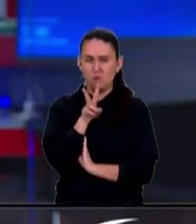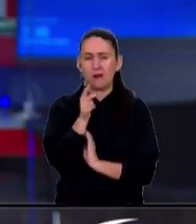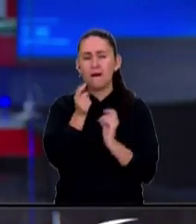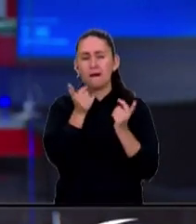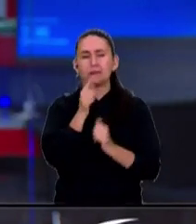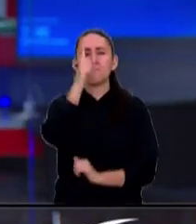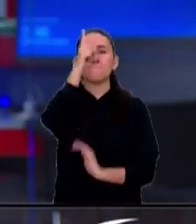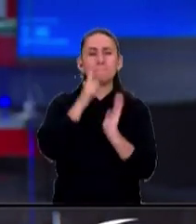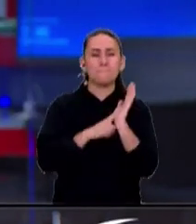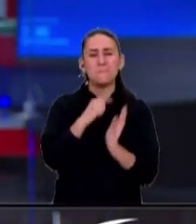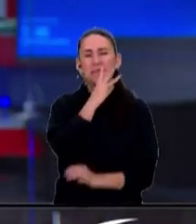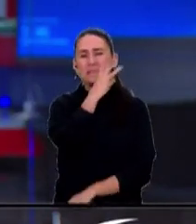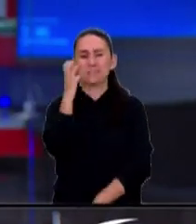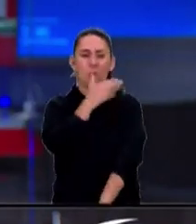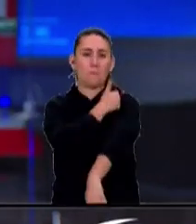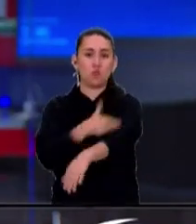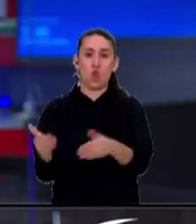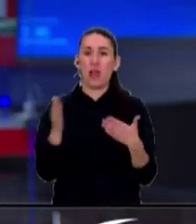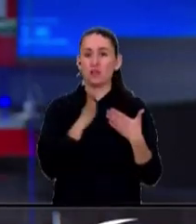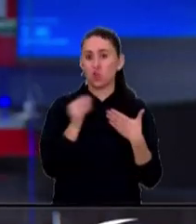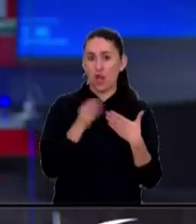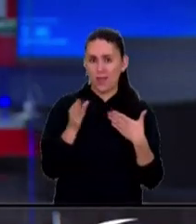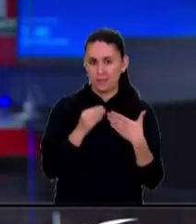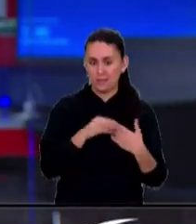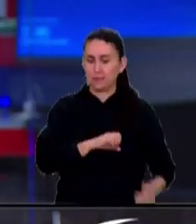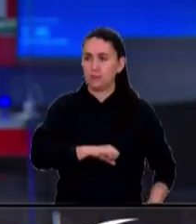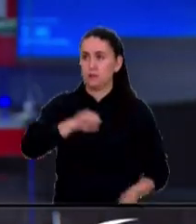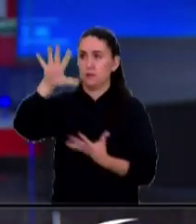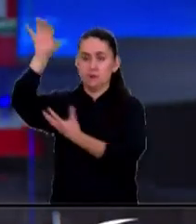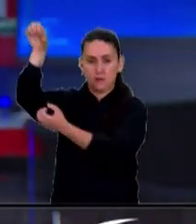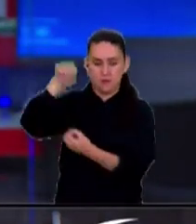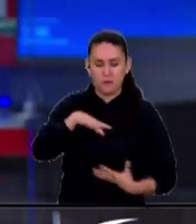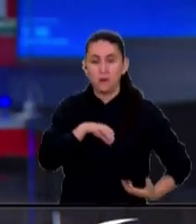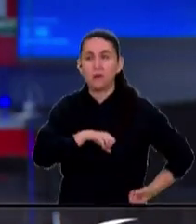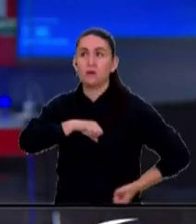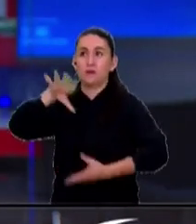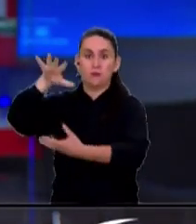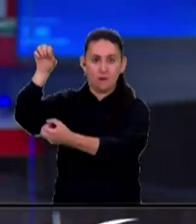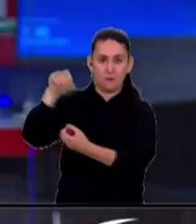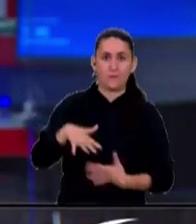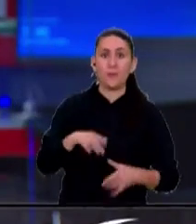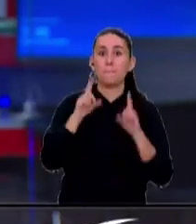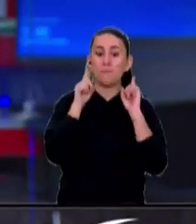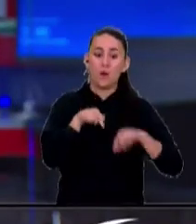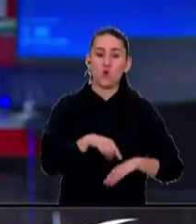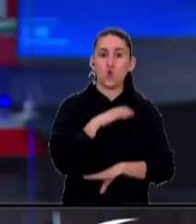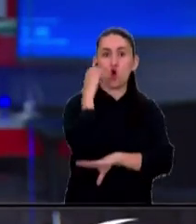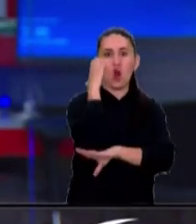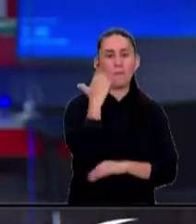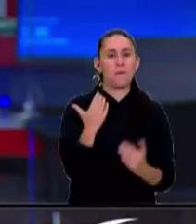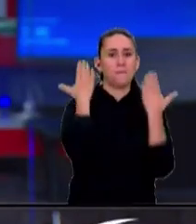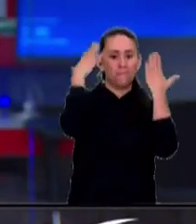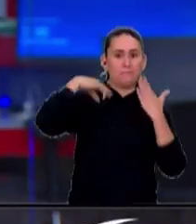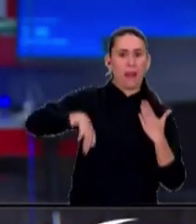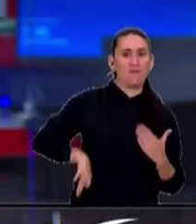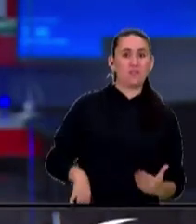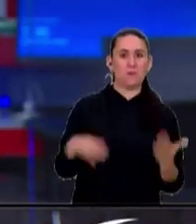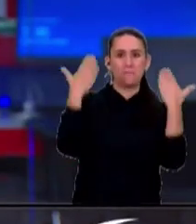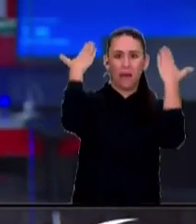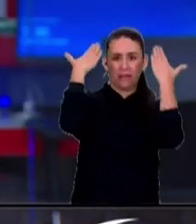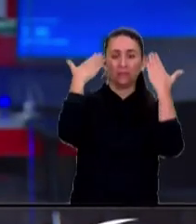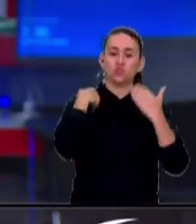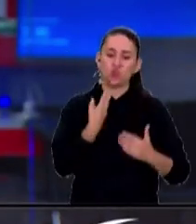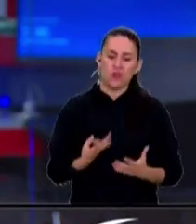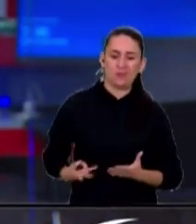1.300 millones de dólares entre importaciones y exportaciones, pero es Colombia el mayor beneficiado al exportar tres